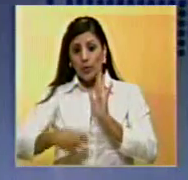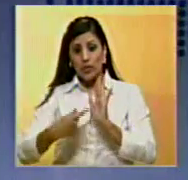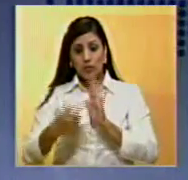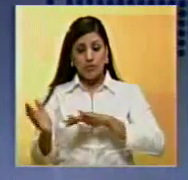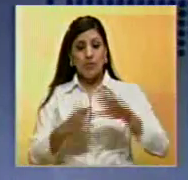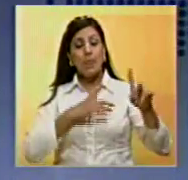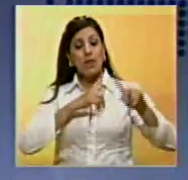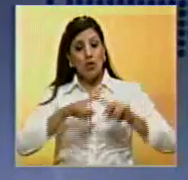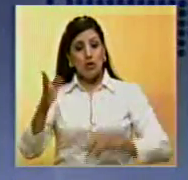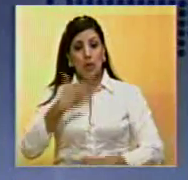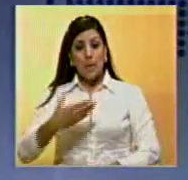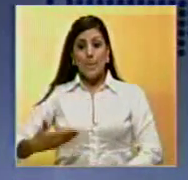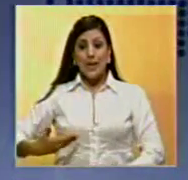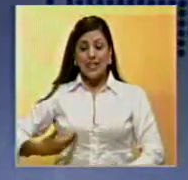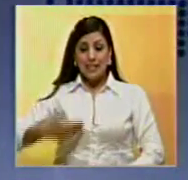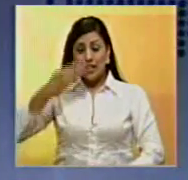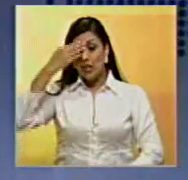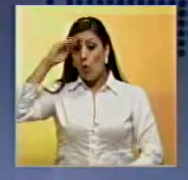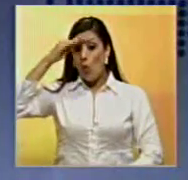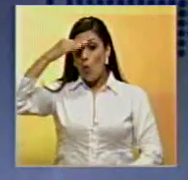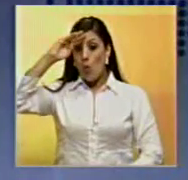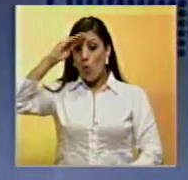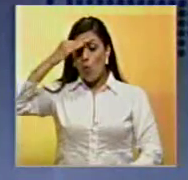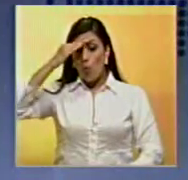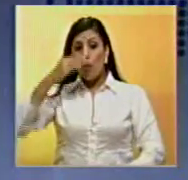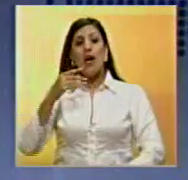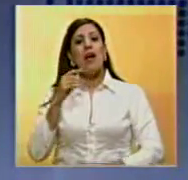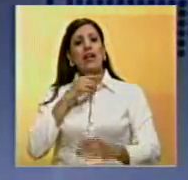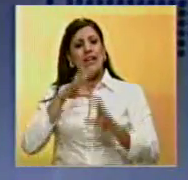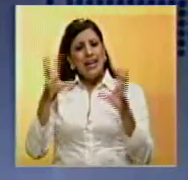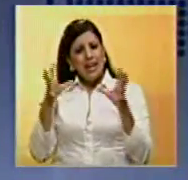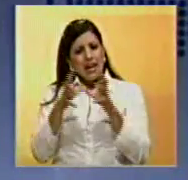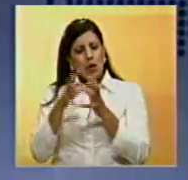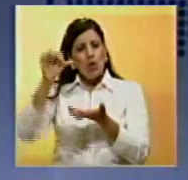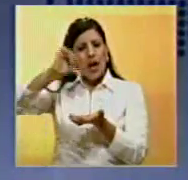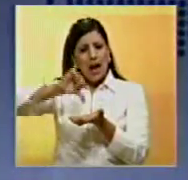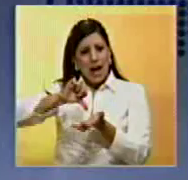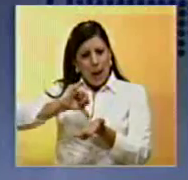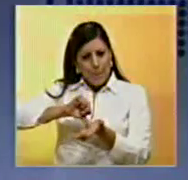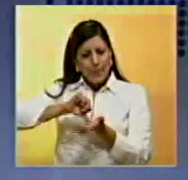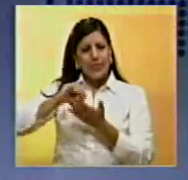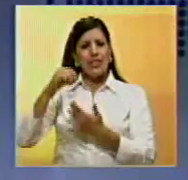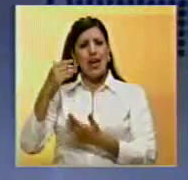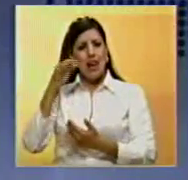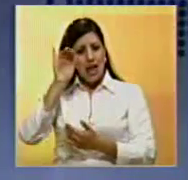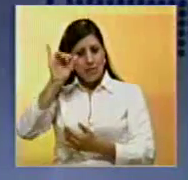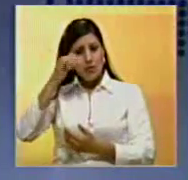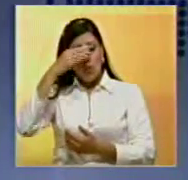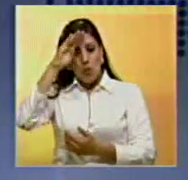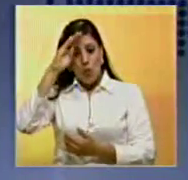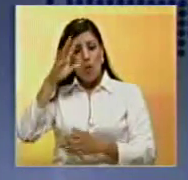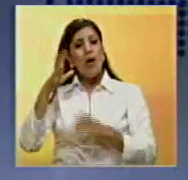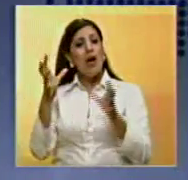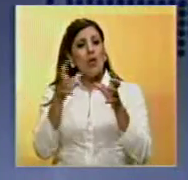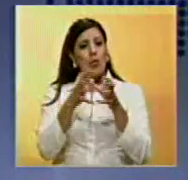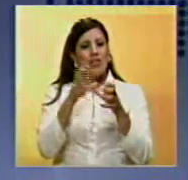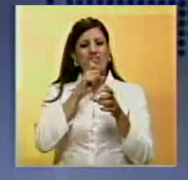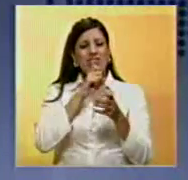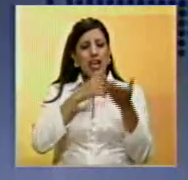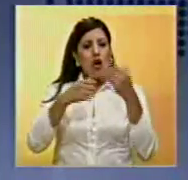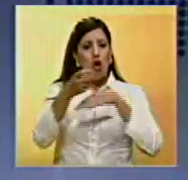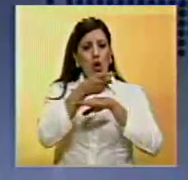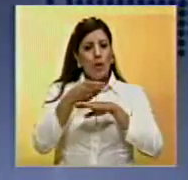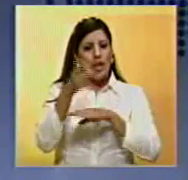El presidente de Cuba, Raúl Castro, se reunió en La Habana con las delegaciones de paz del gobierno de Colombia y de las FARC como parte de las